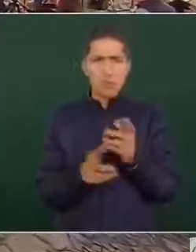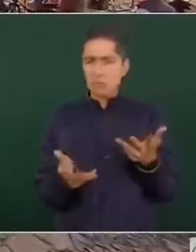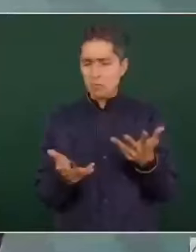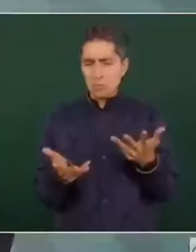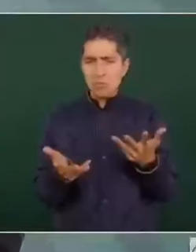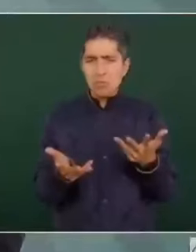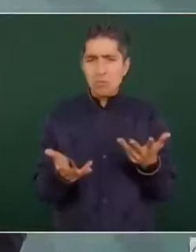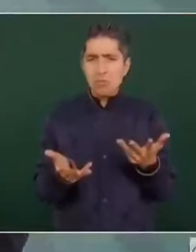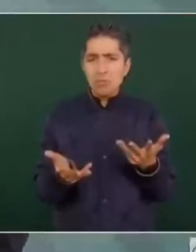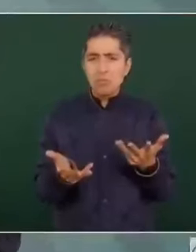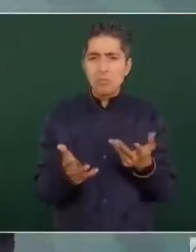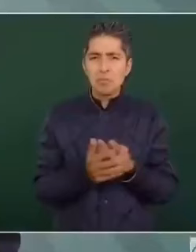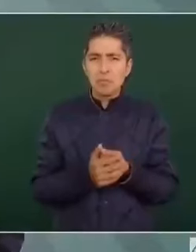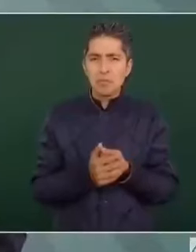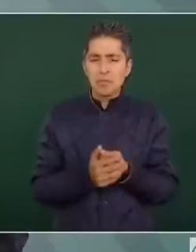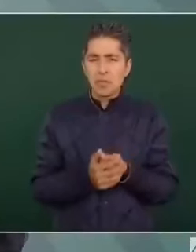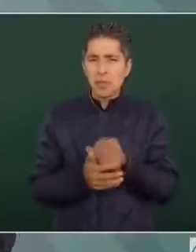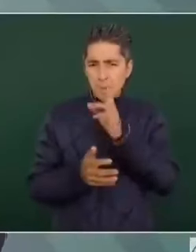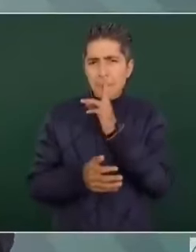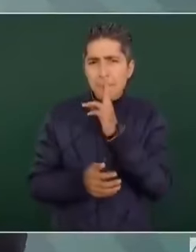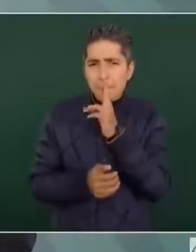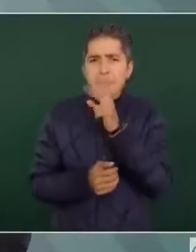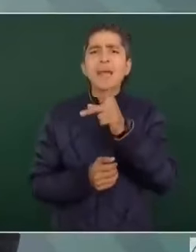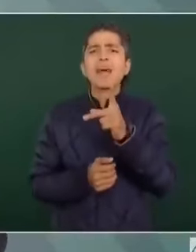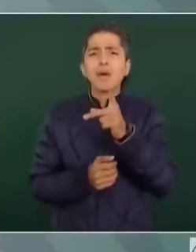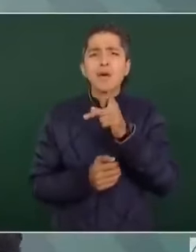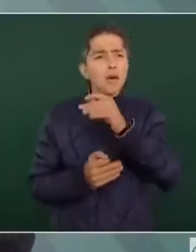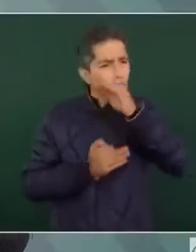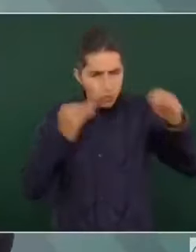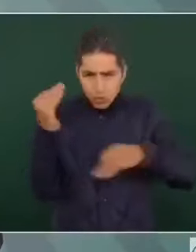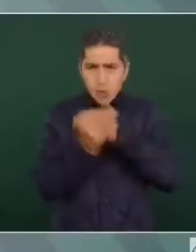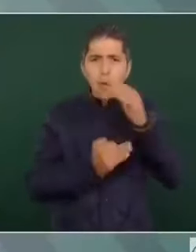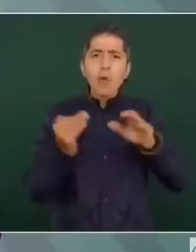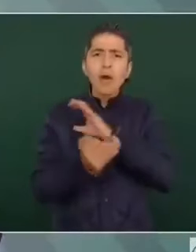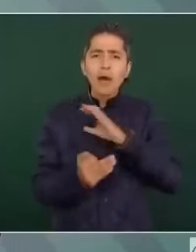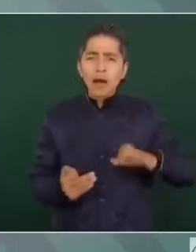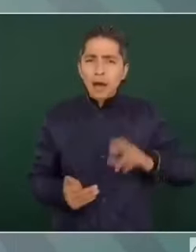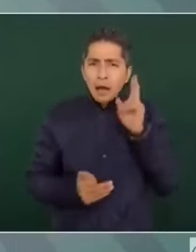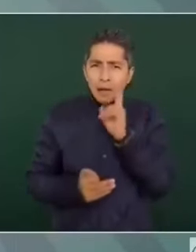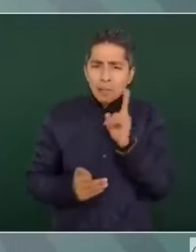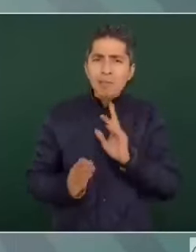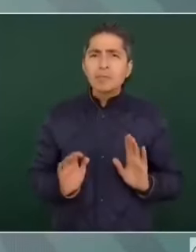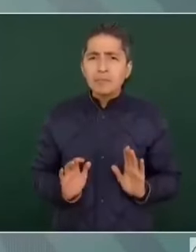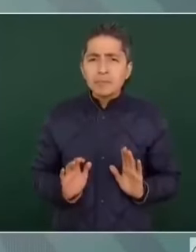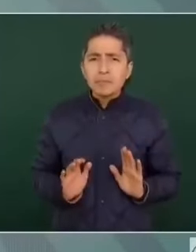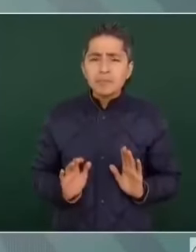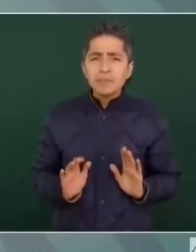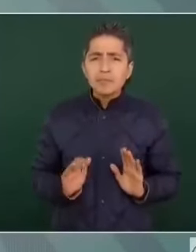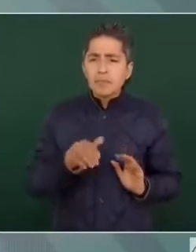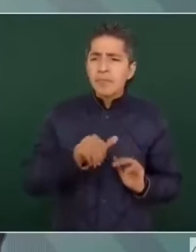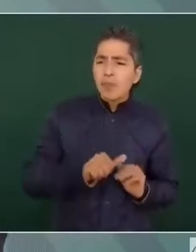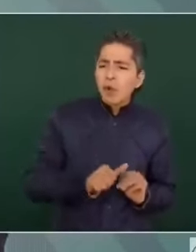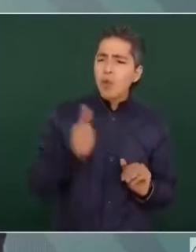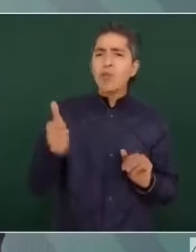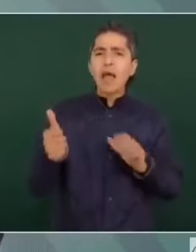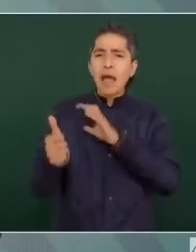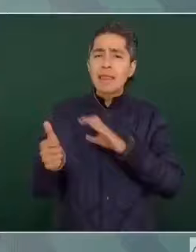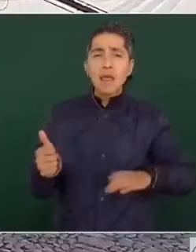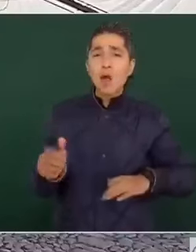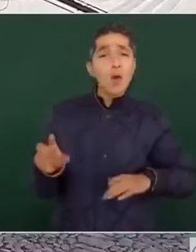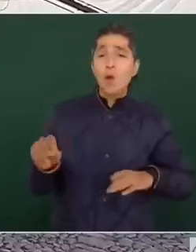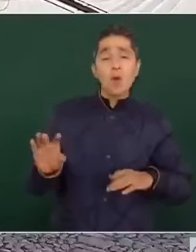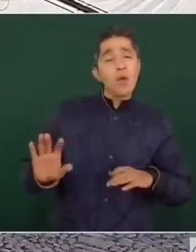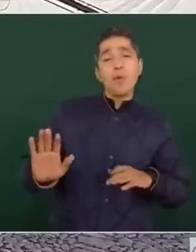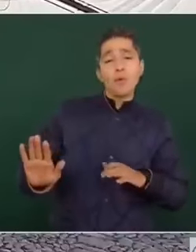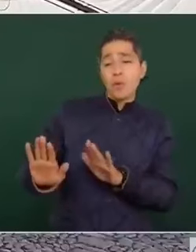¿Por qué no mejor a todos los candidatos? A la otra candidata, ¿no?, que